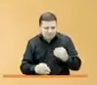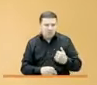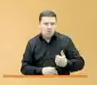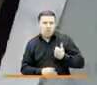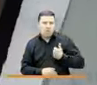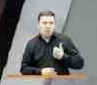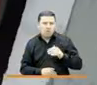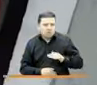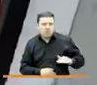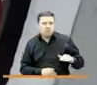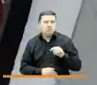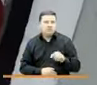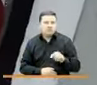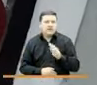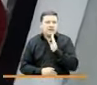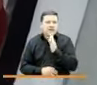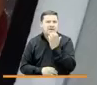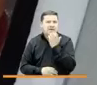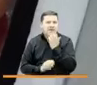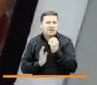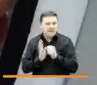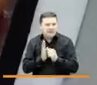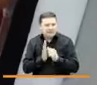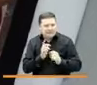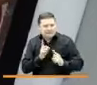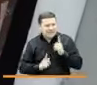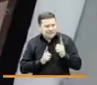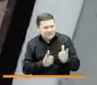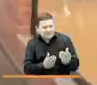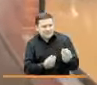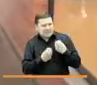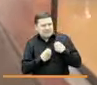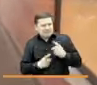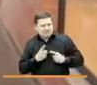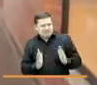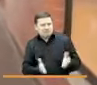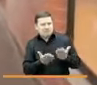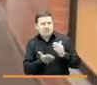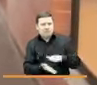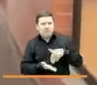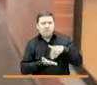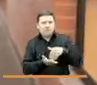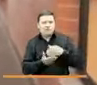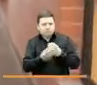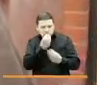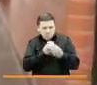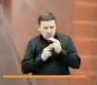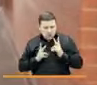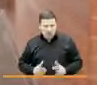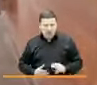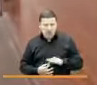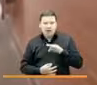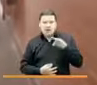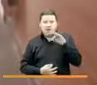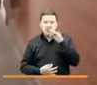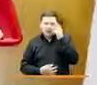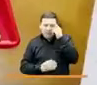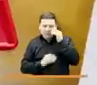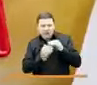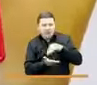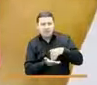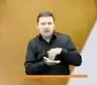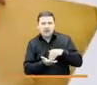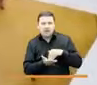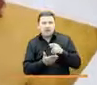y juventud, quienes son ejemplos de resiliencia, fuerza y diversidad. Fortaleciendo la nutrición del cuerpo y del alma de los más vulnerables.